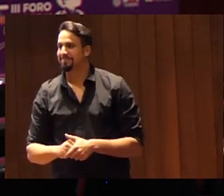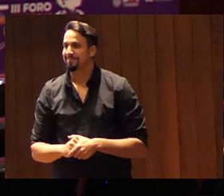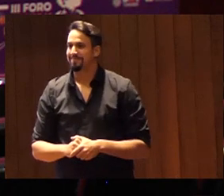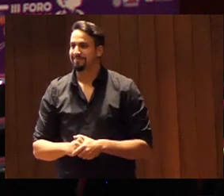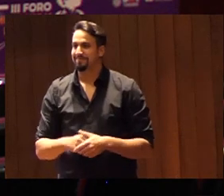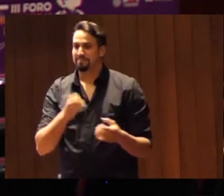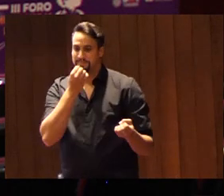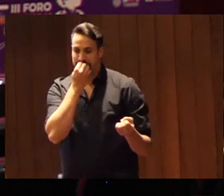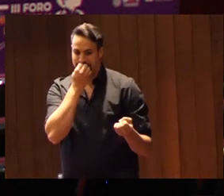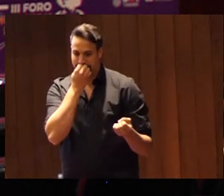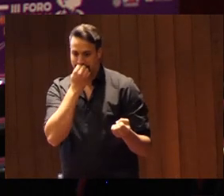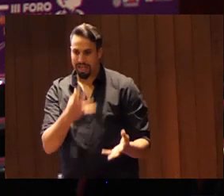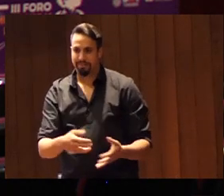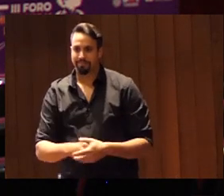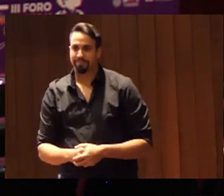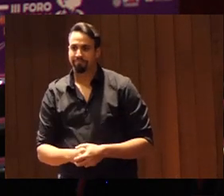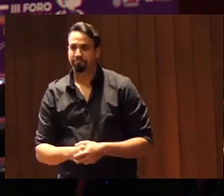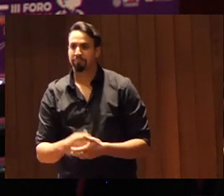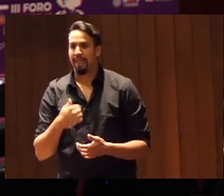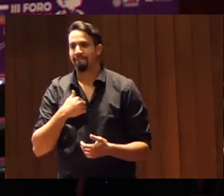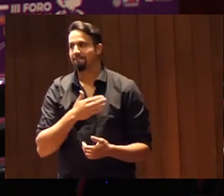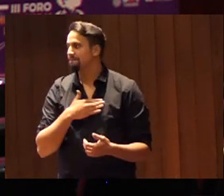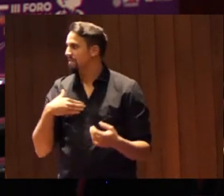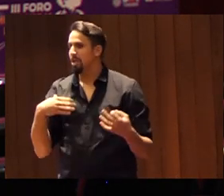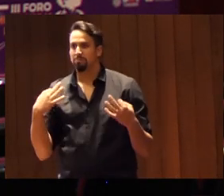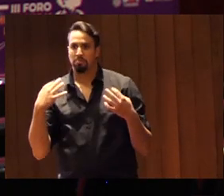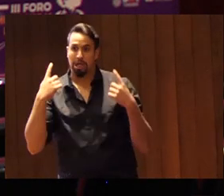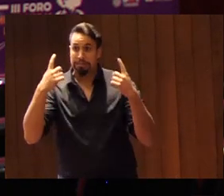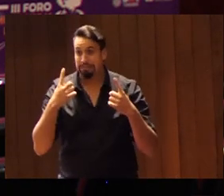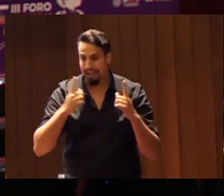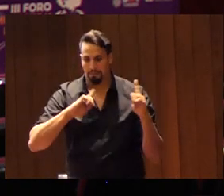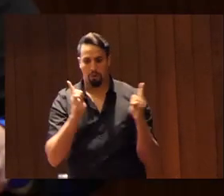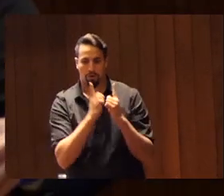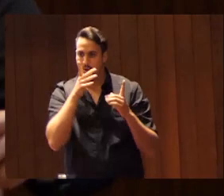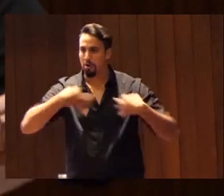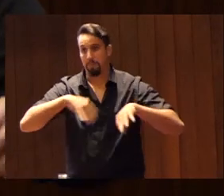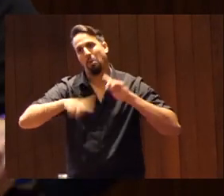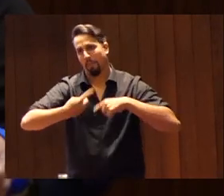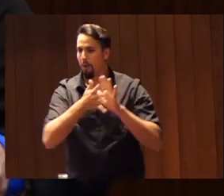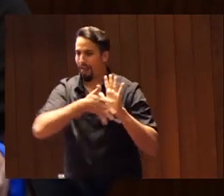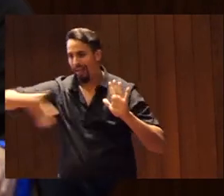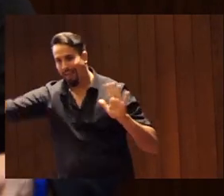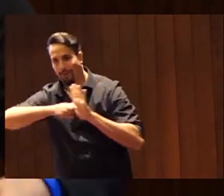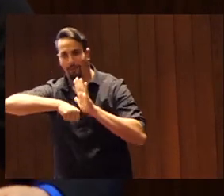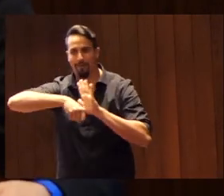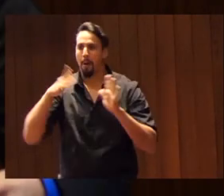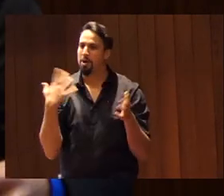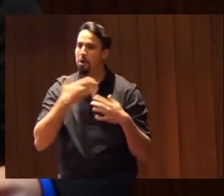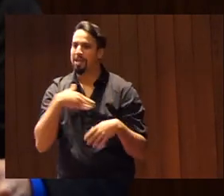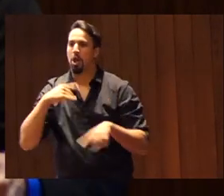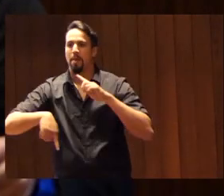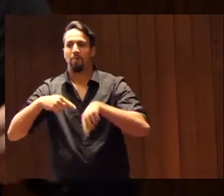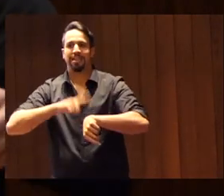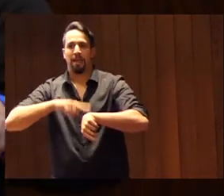Bien, voy a intentar, ser breve, luego me enrollo, pero voy a intentar que tengamos tiempo después para hacer